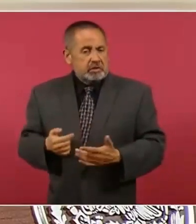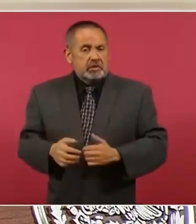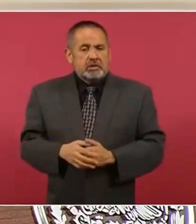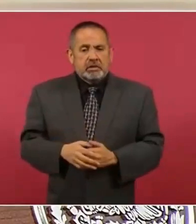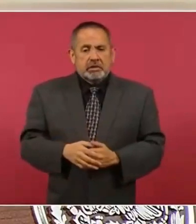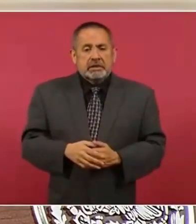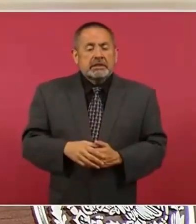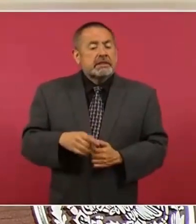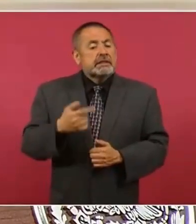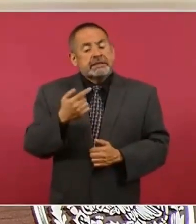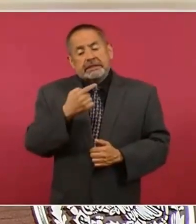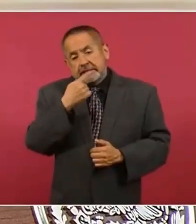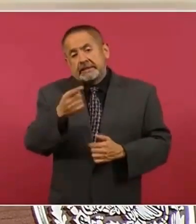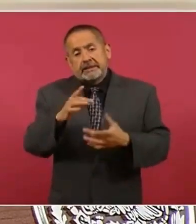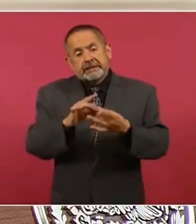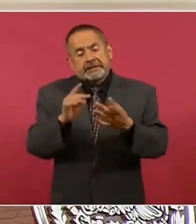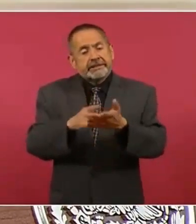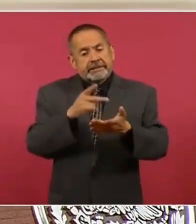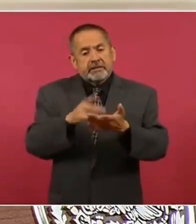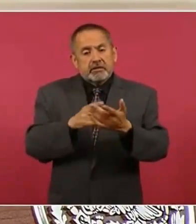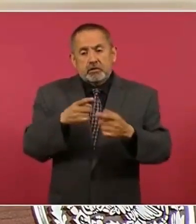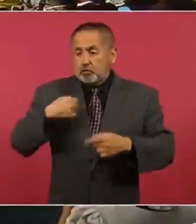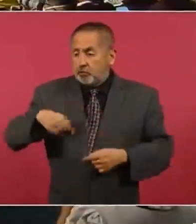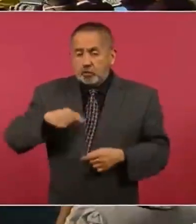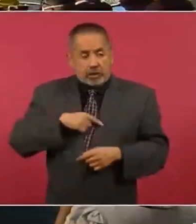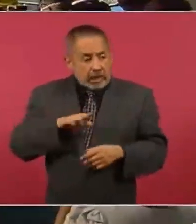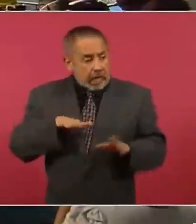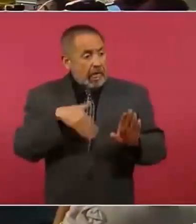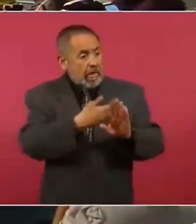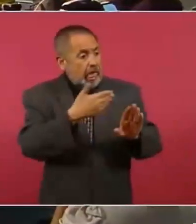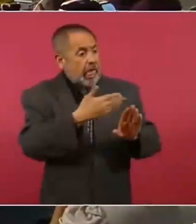repetirle de que nosotros no lo perseguimos.